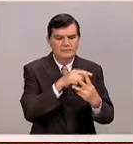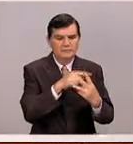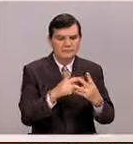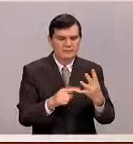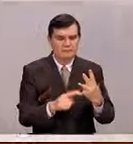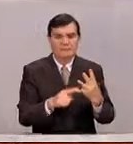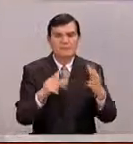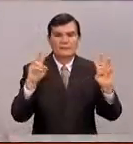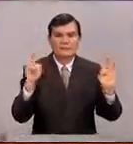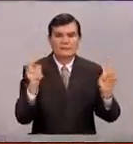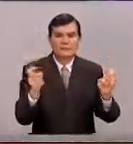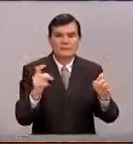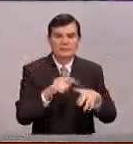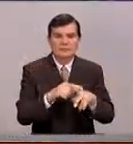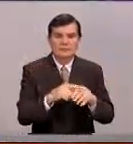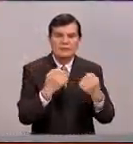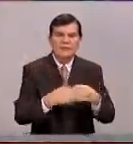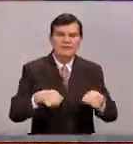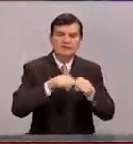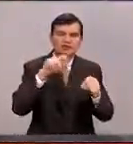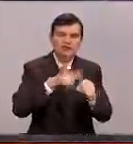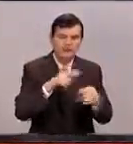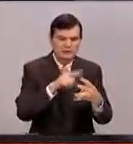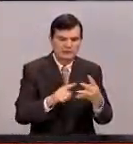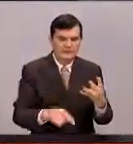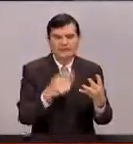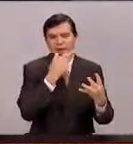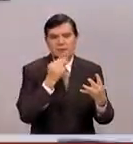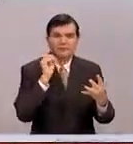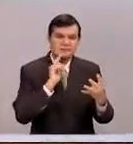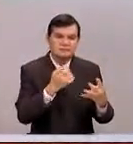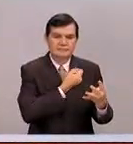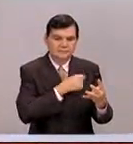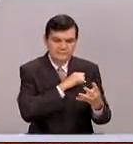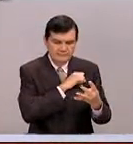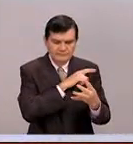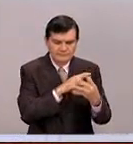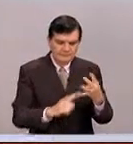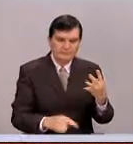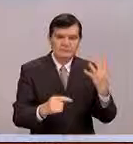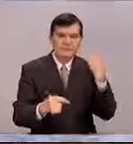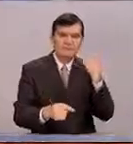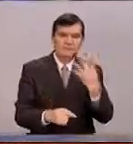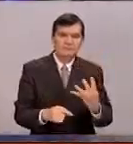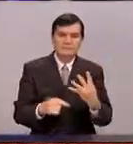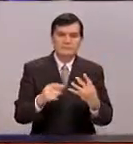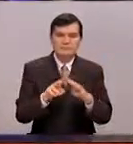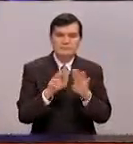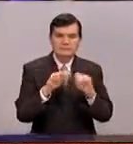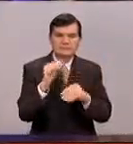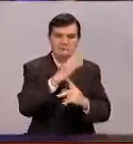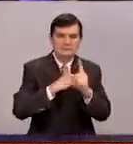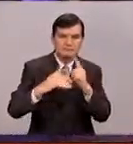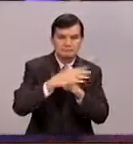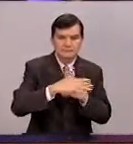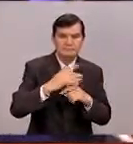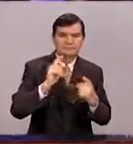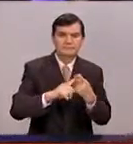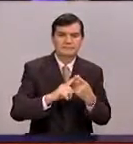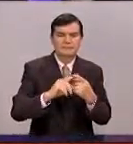son sobre cuestiones sociales, género, salud. Cuatro temas son sobre medio ambiente,